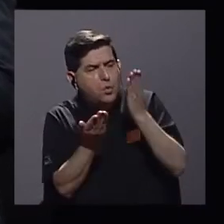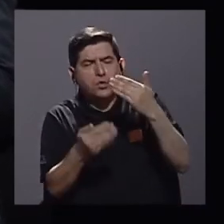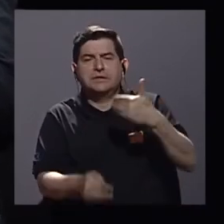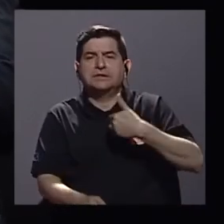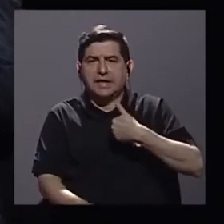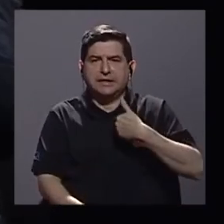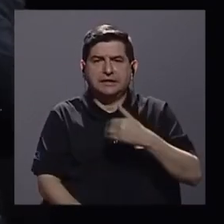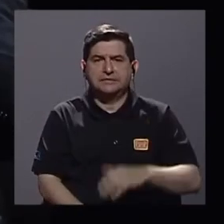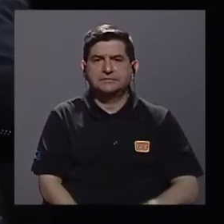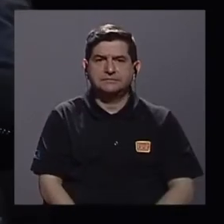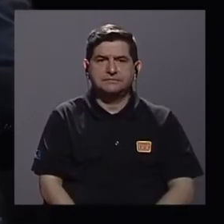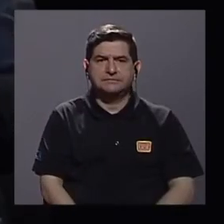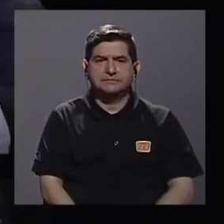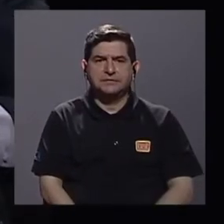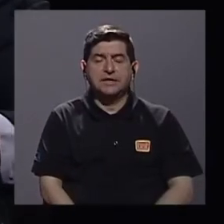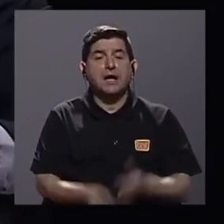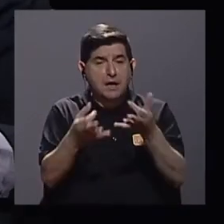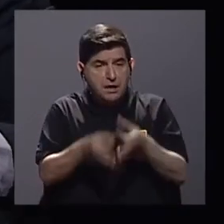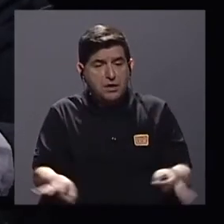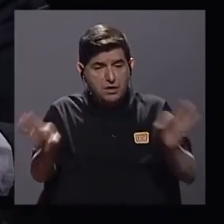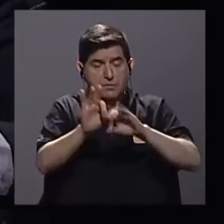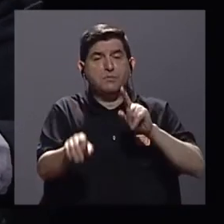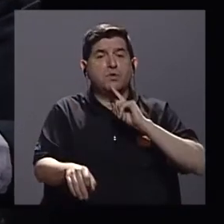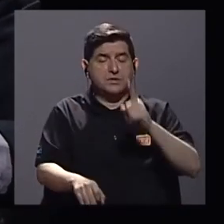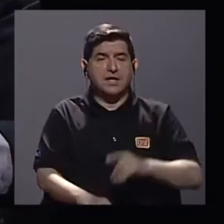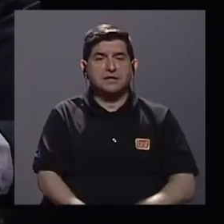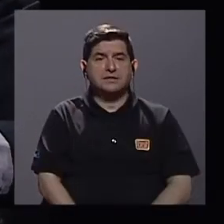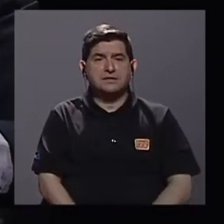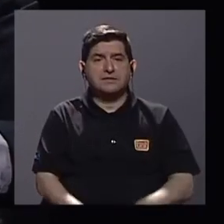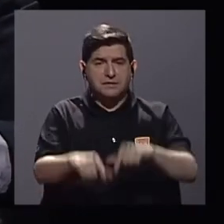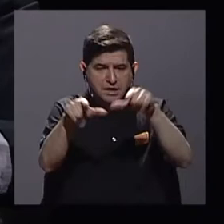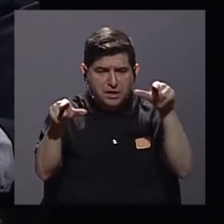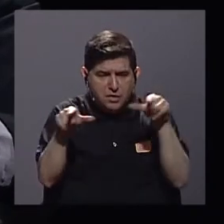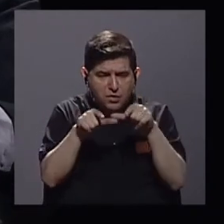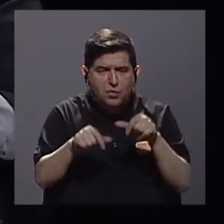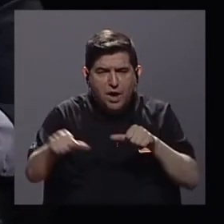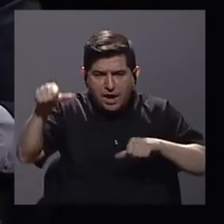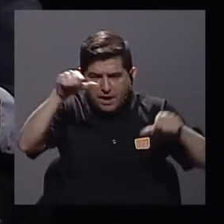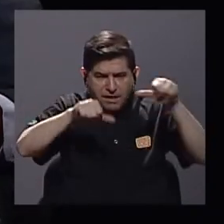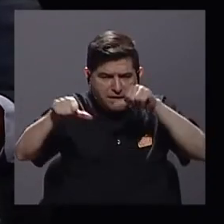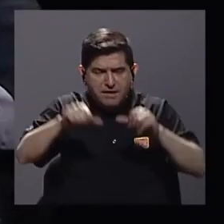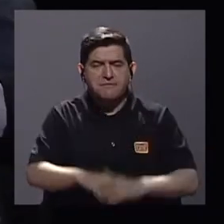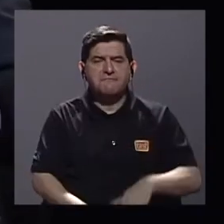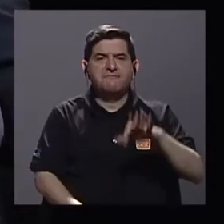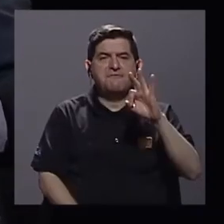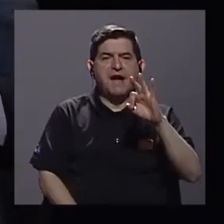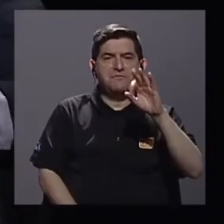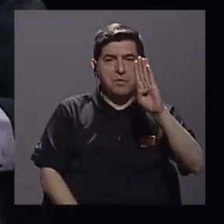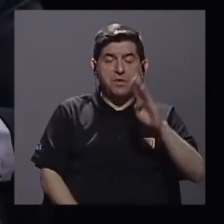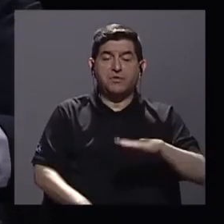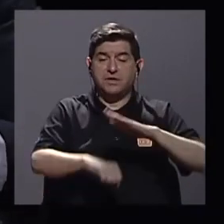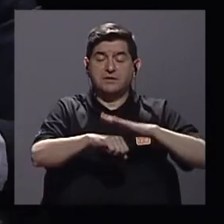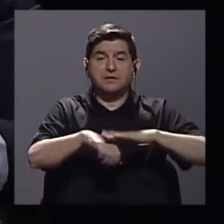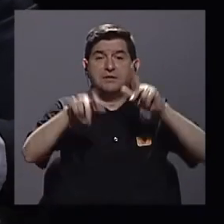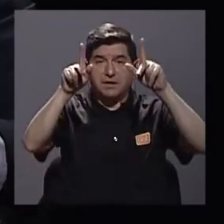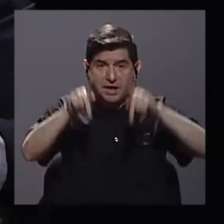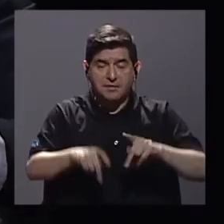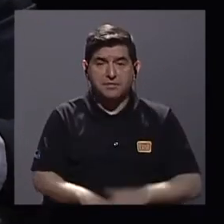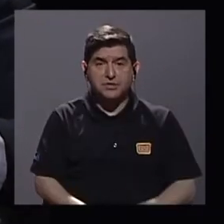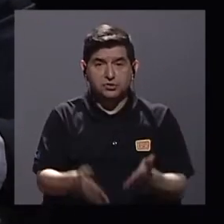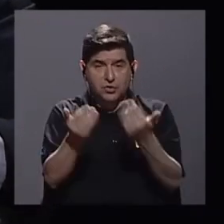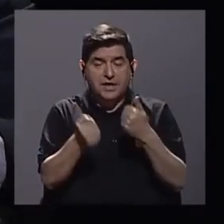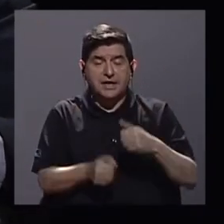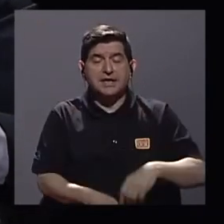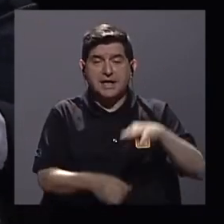tener. Y merezca la pena mencionar a la estación experimental Fabio Baurit que posibilita para las personas que deseen